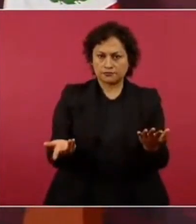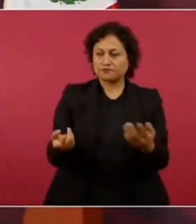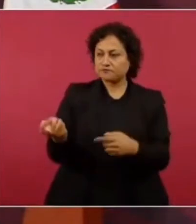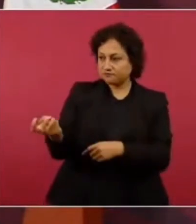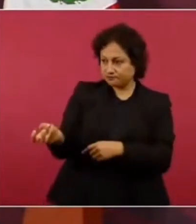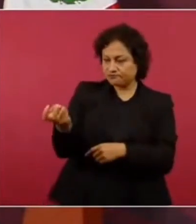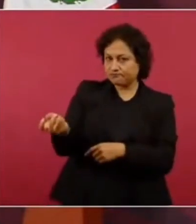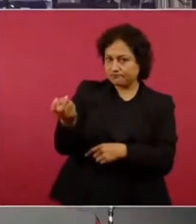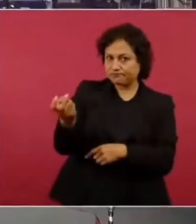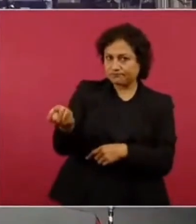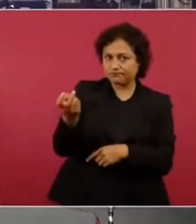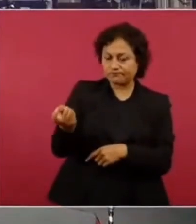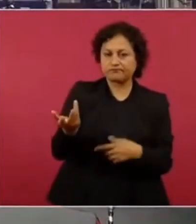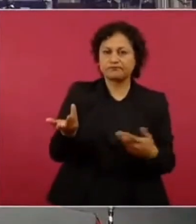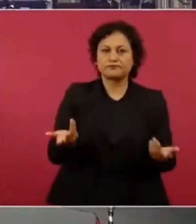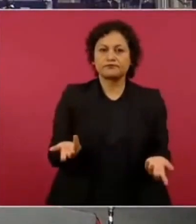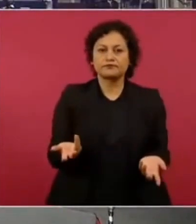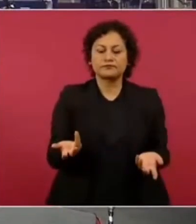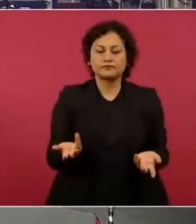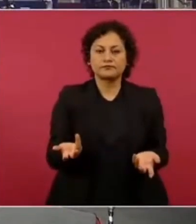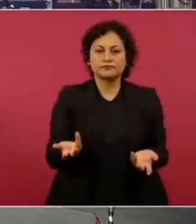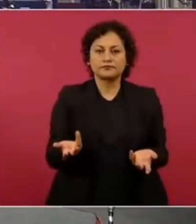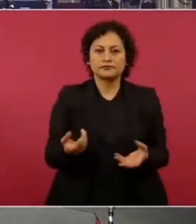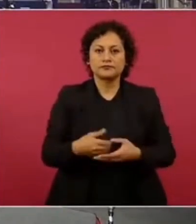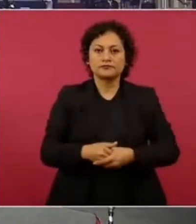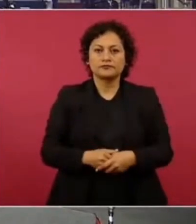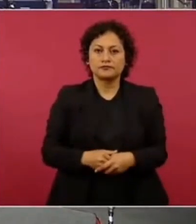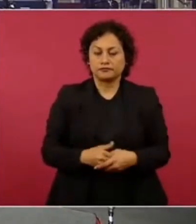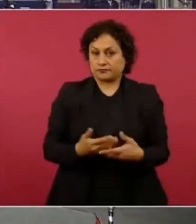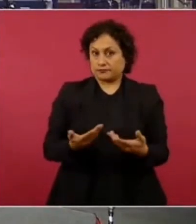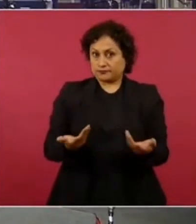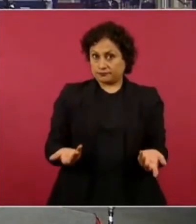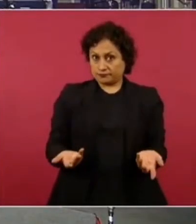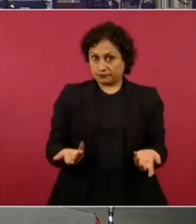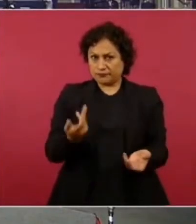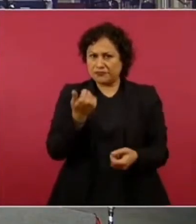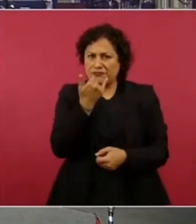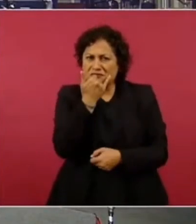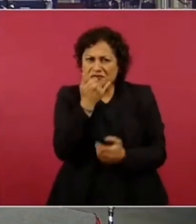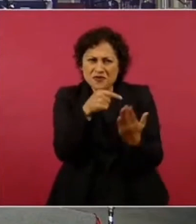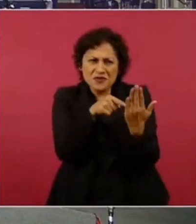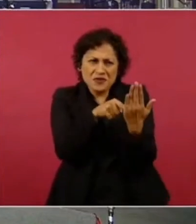que eran del pueblo y de la nación.